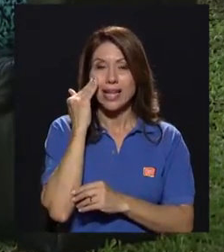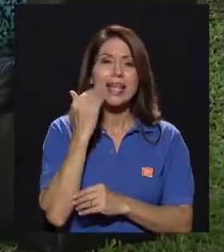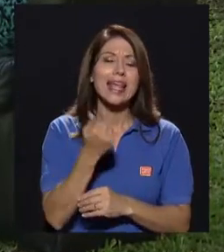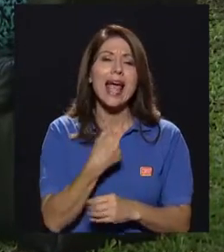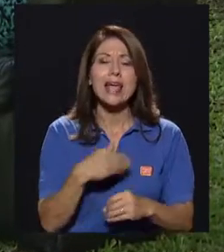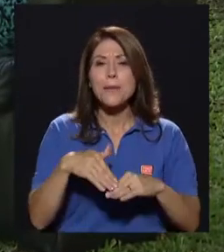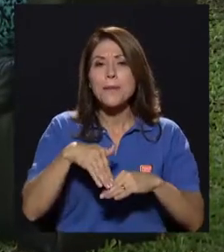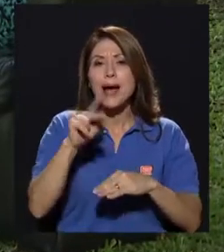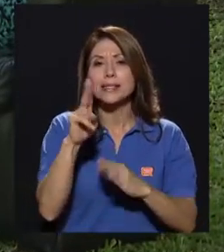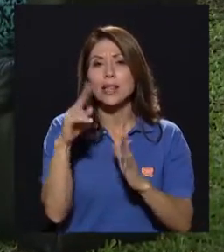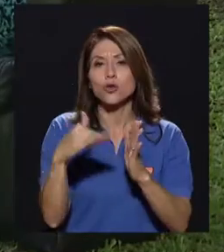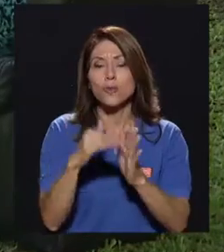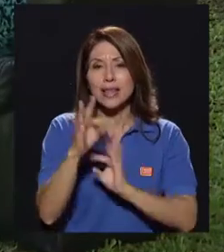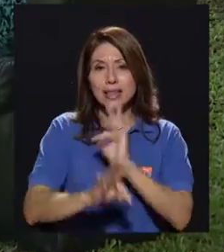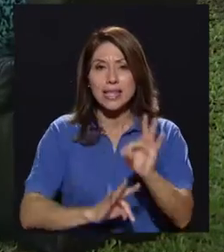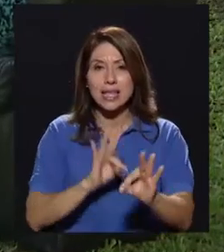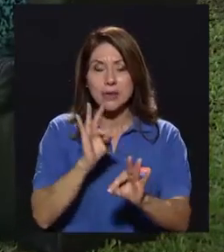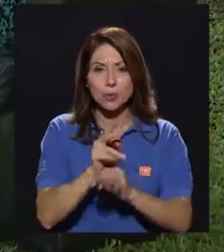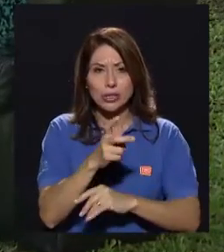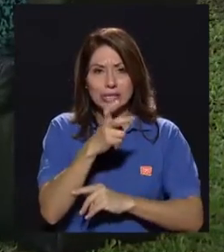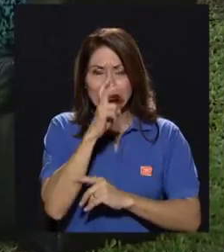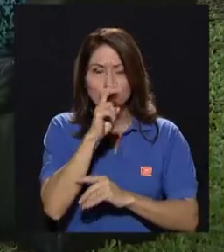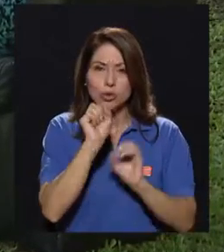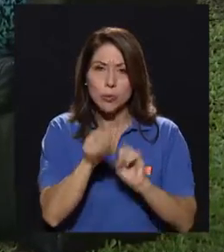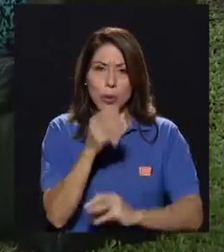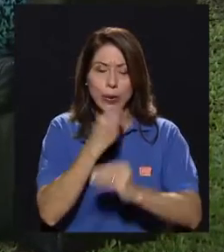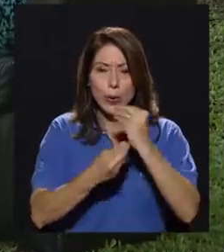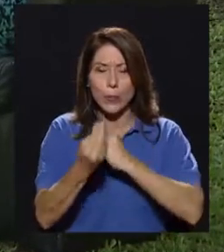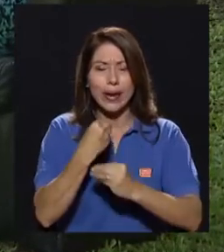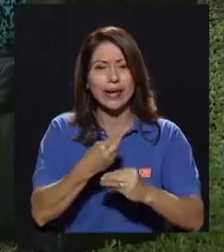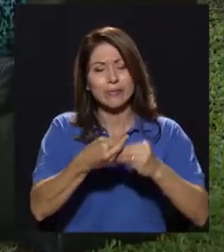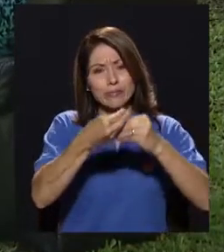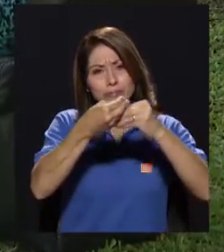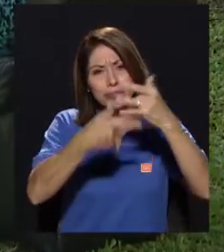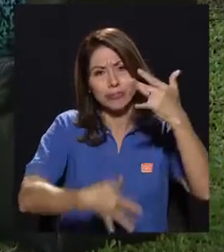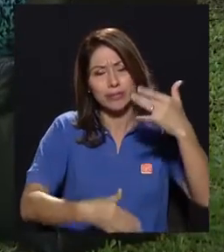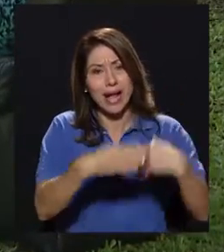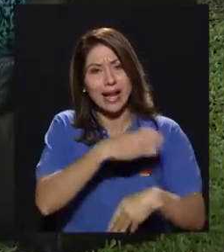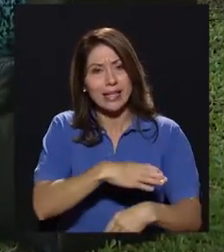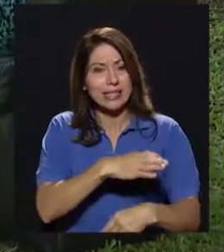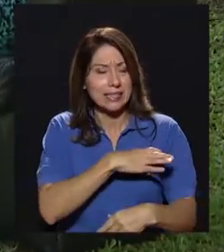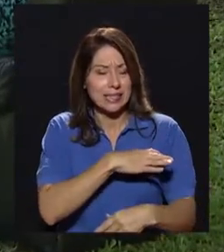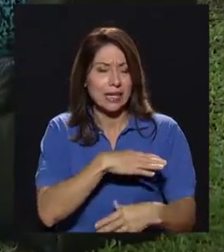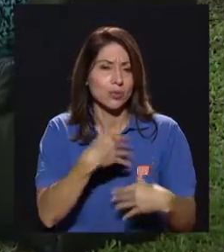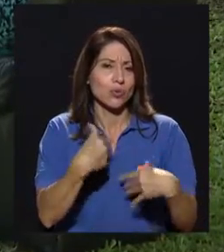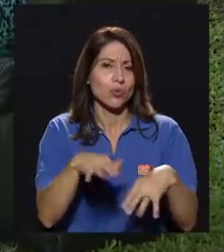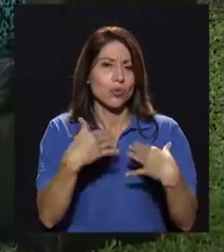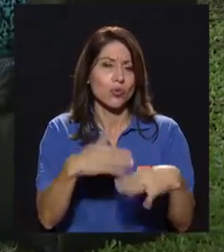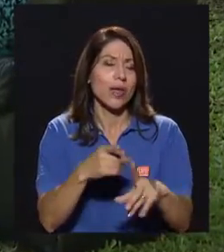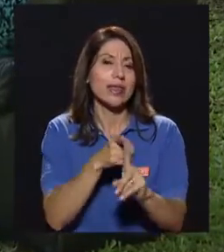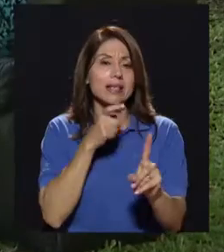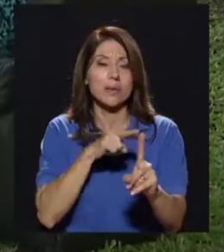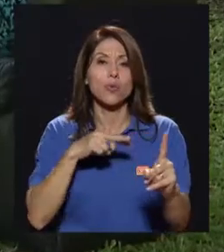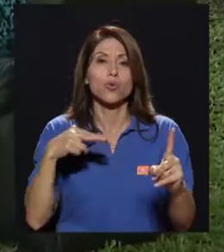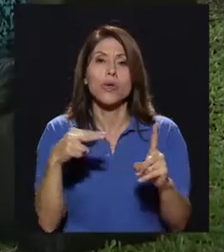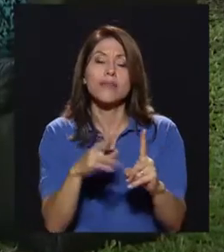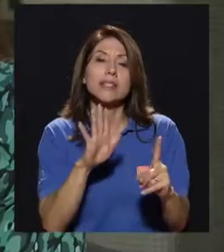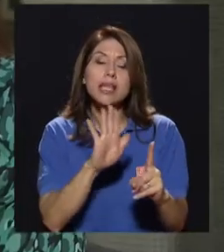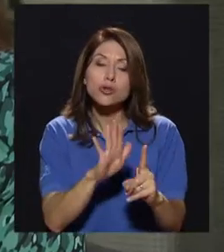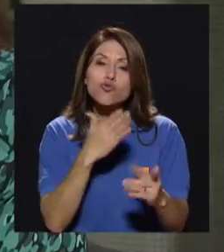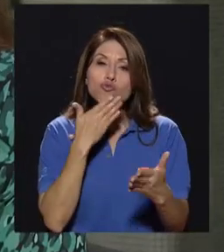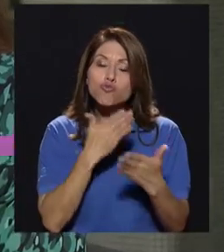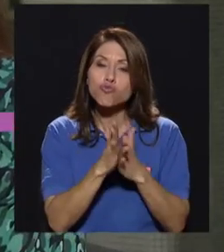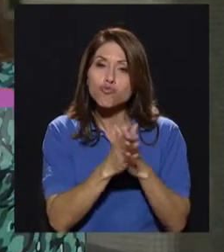más de 2.000 especies, tenemos una variedad infinita de características. Ellos tienen propiedades distintas desde el punto de vista nutricional